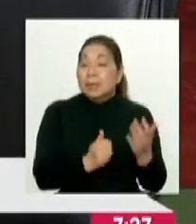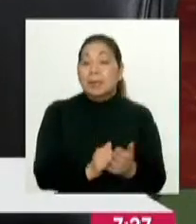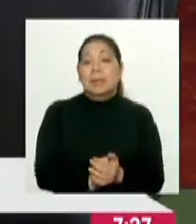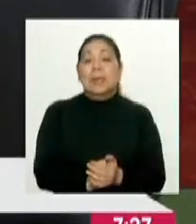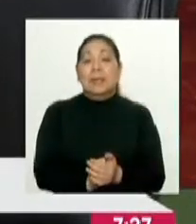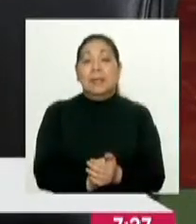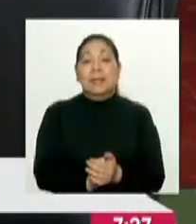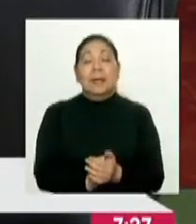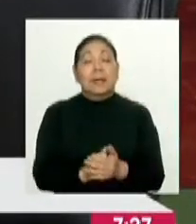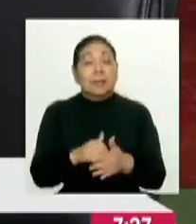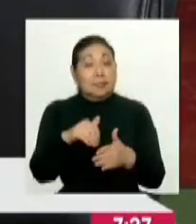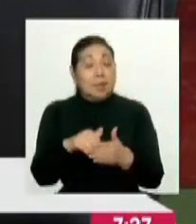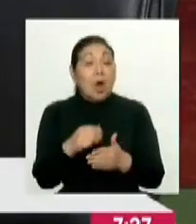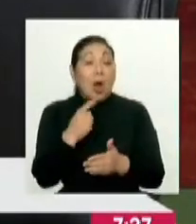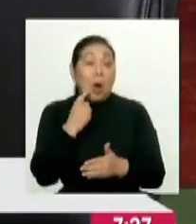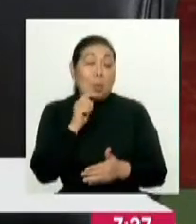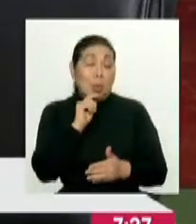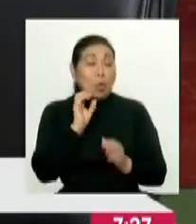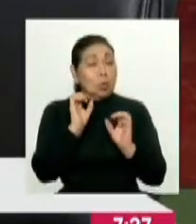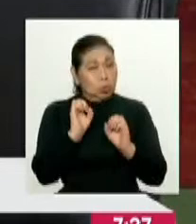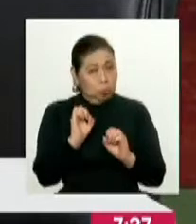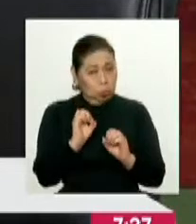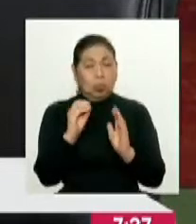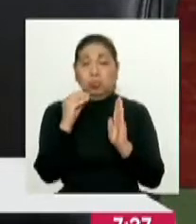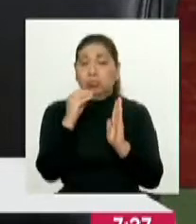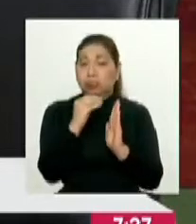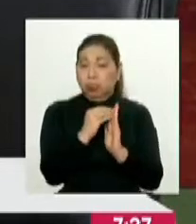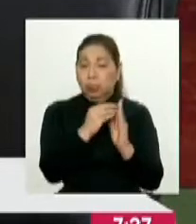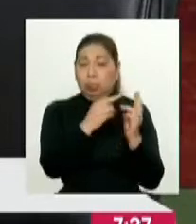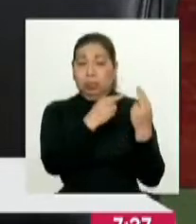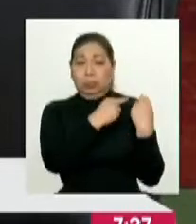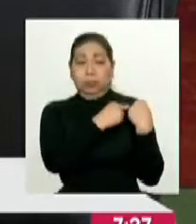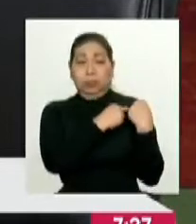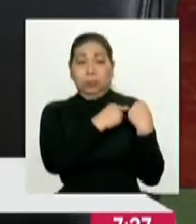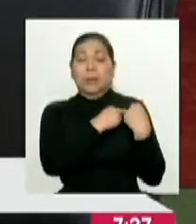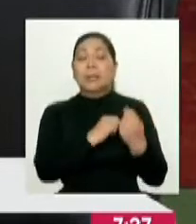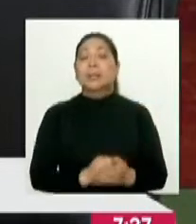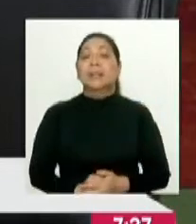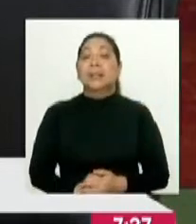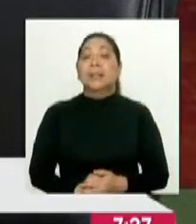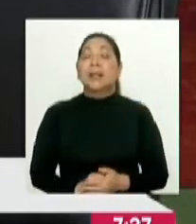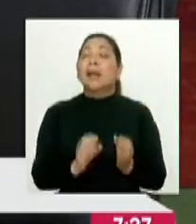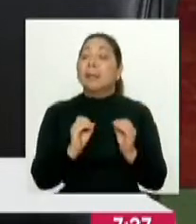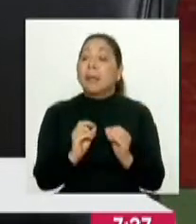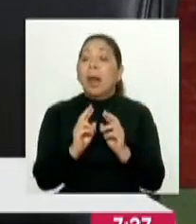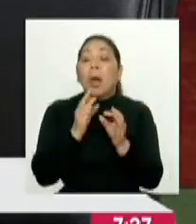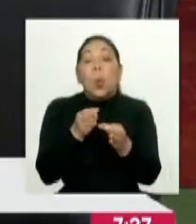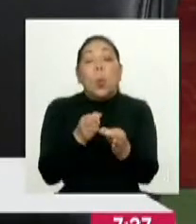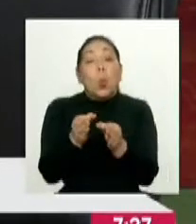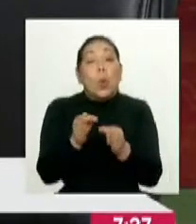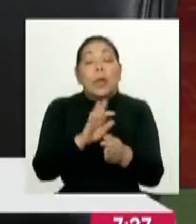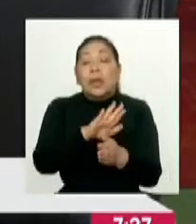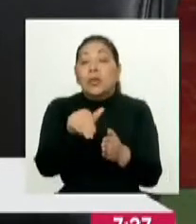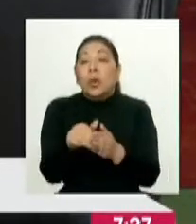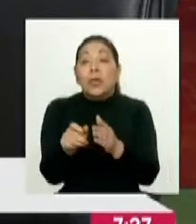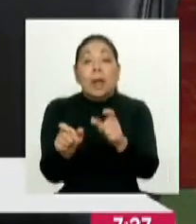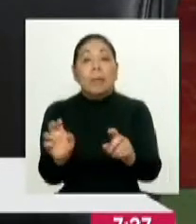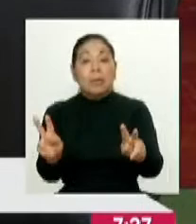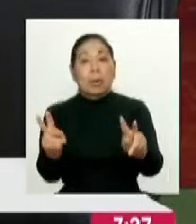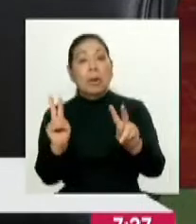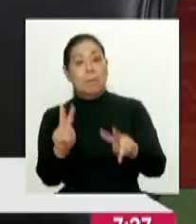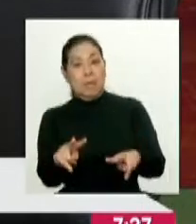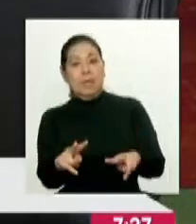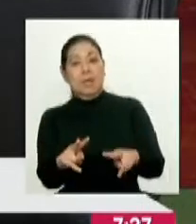que candidatos y candidatas cumplan con su obligación y su responsabilidad de rendir cuentas ante la ciudadanía.